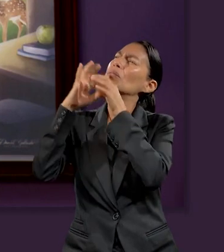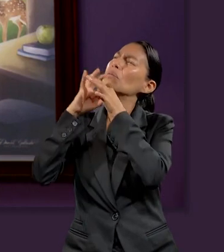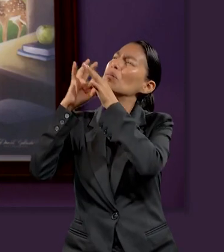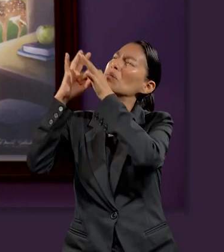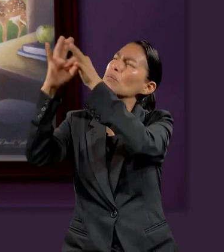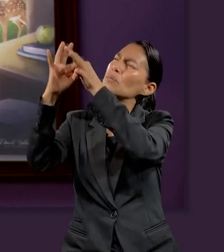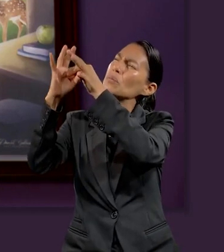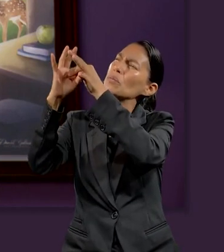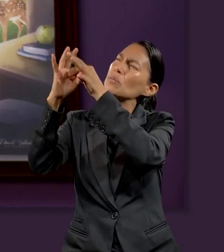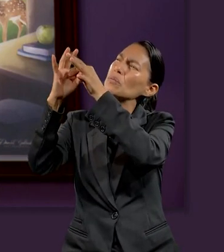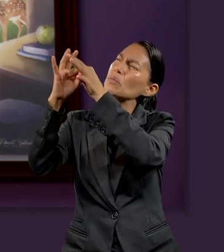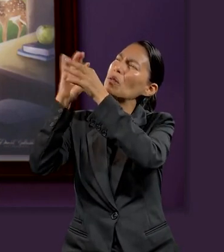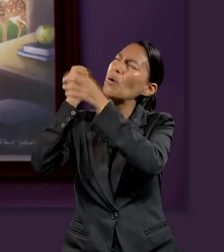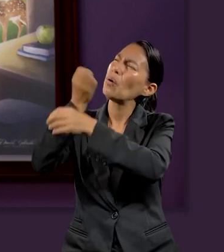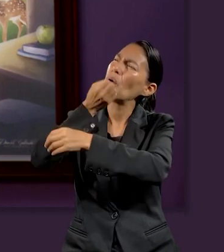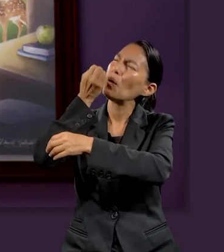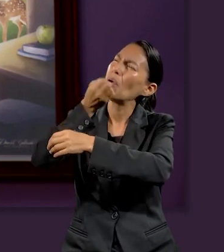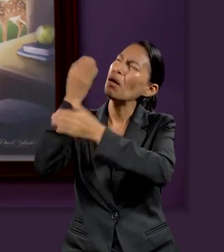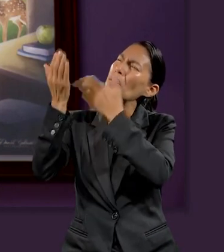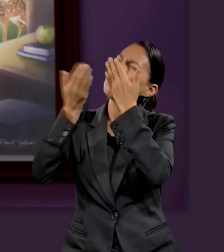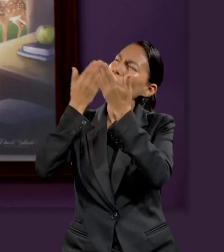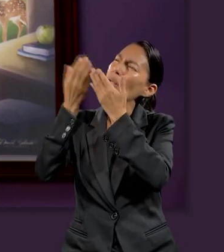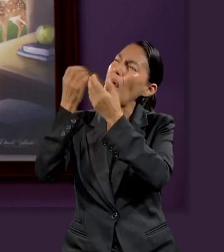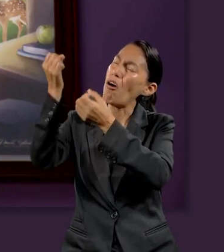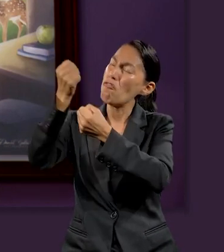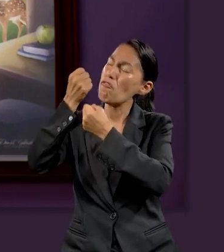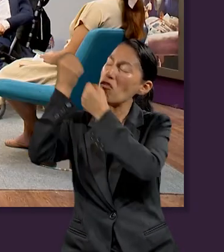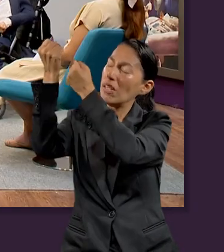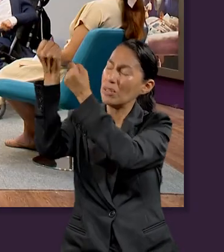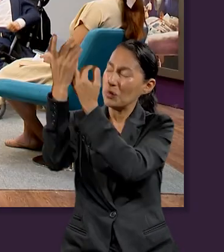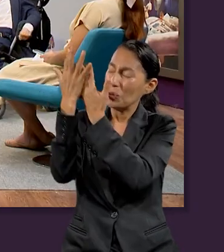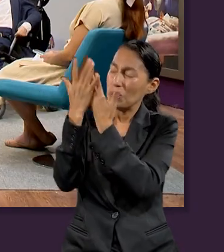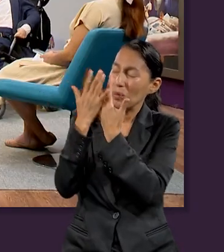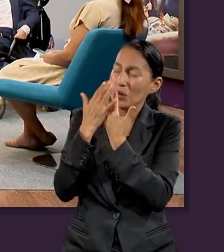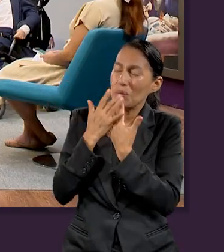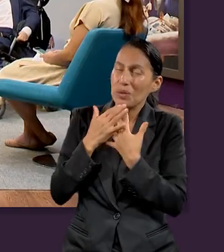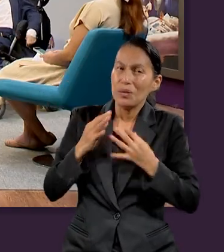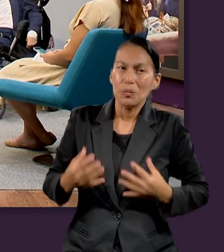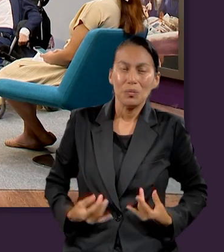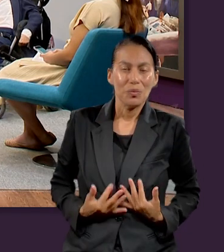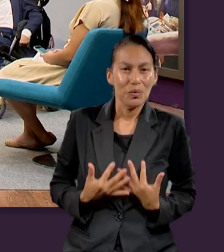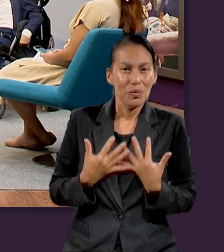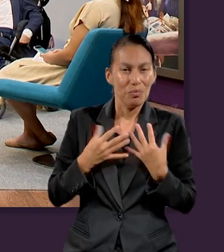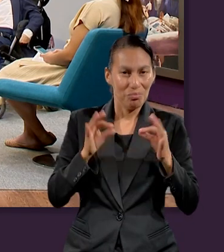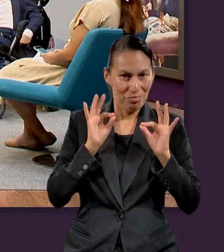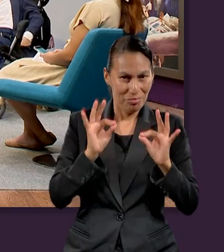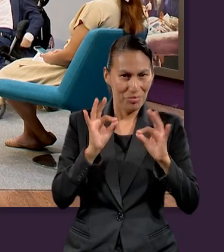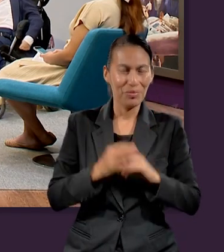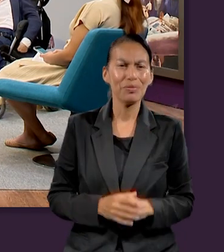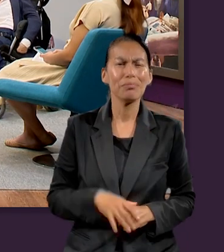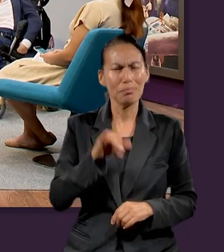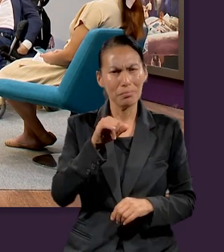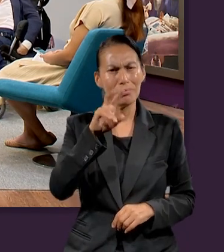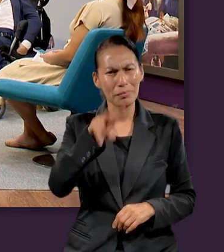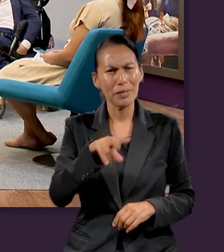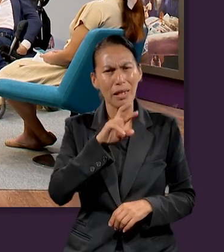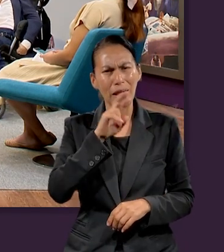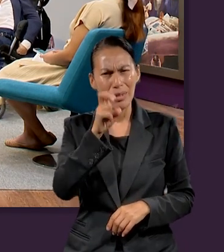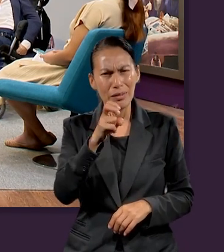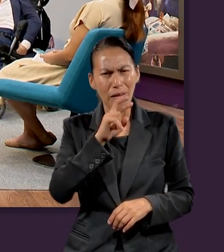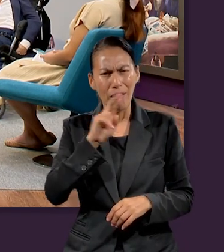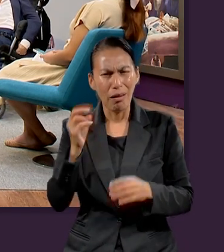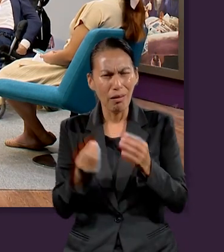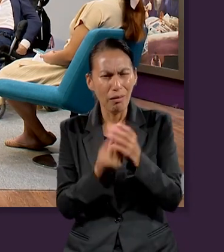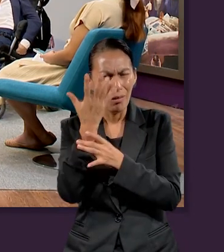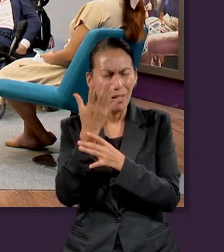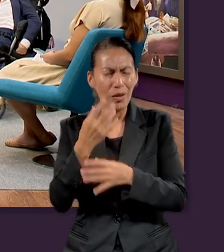nos renueva otra vez. Excelente. Eso de renovaciones es